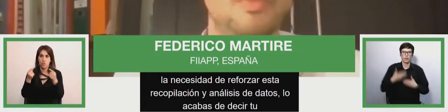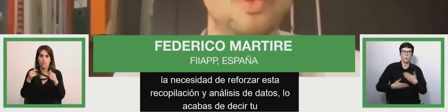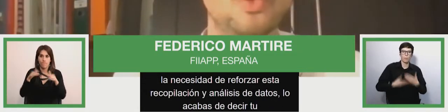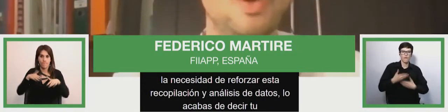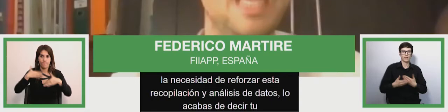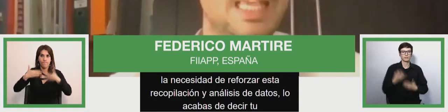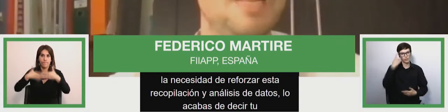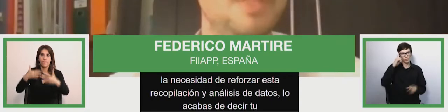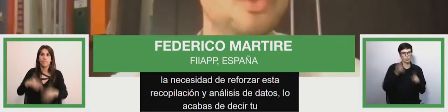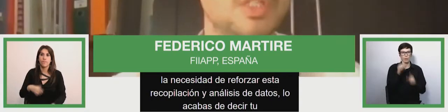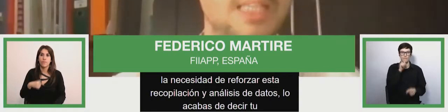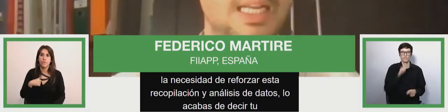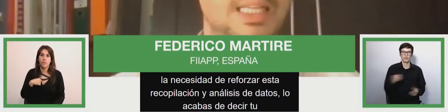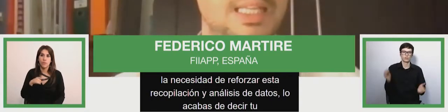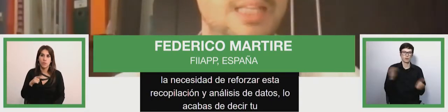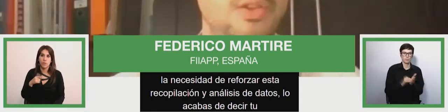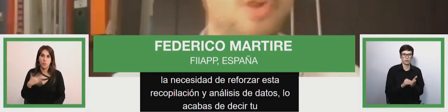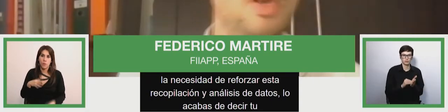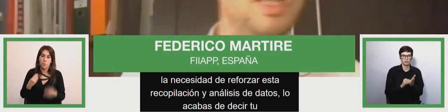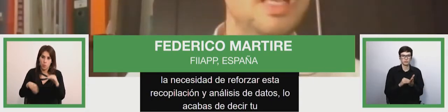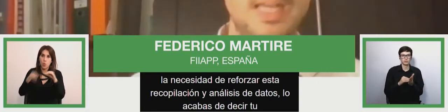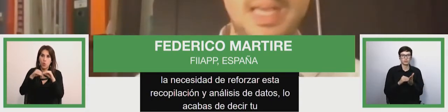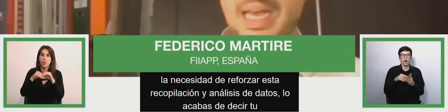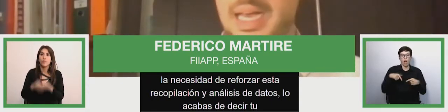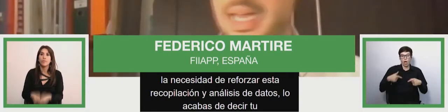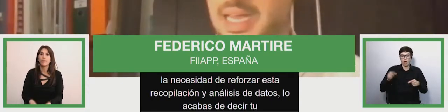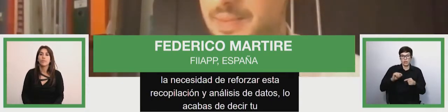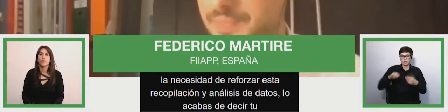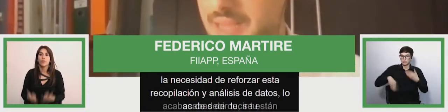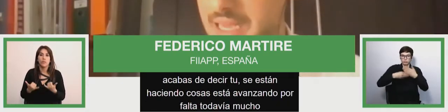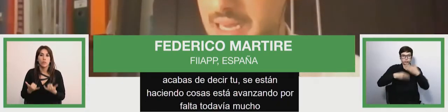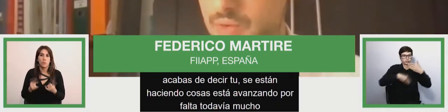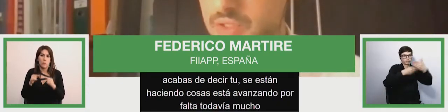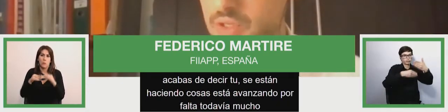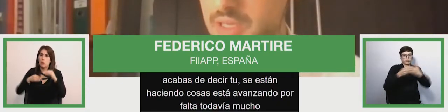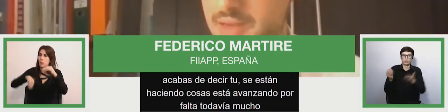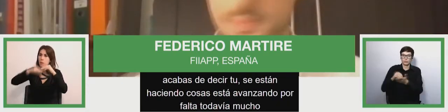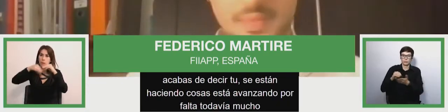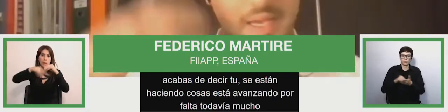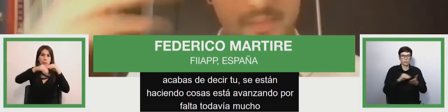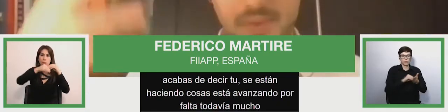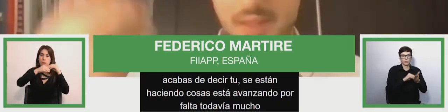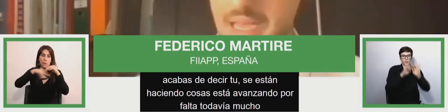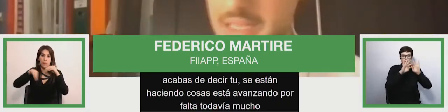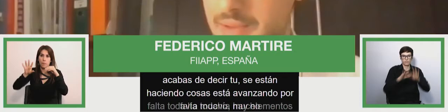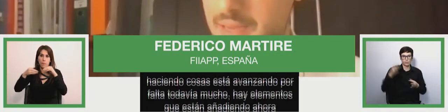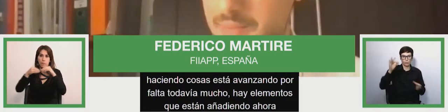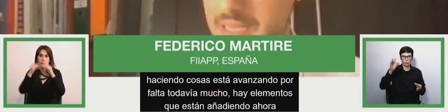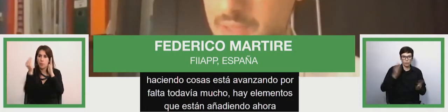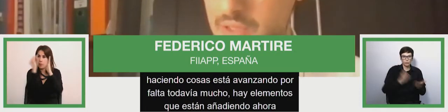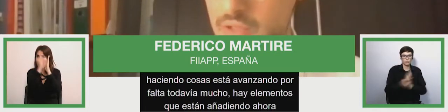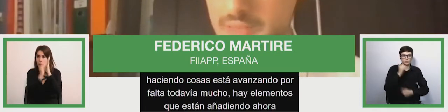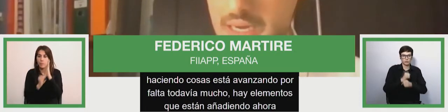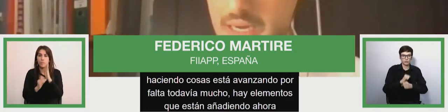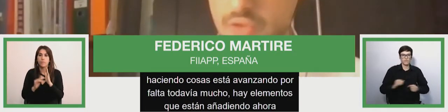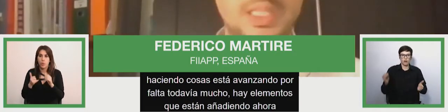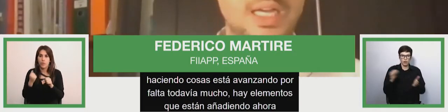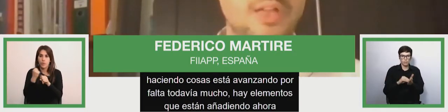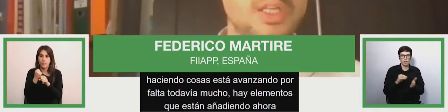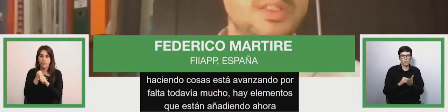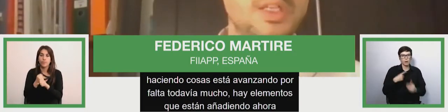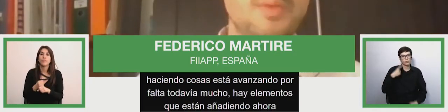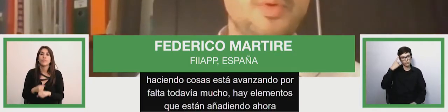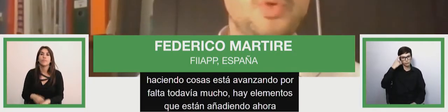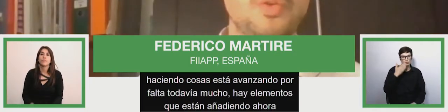todavía mucho. Hay elementos que están añadiendo ahora a la cuestión y a empezar a trabajar más. Pienso también a los